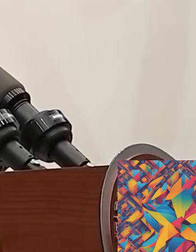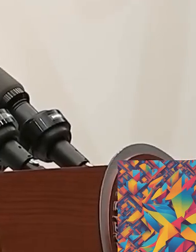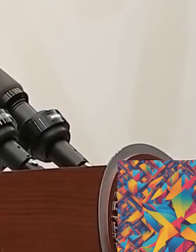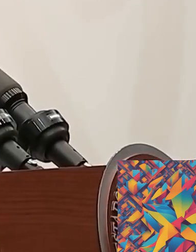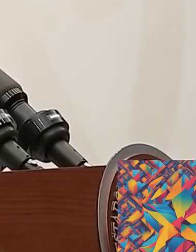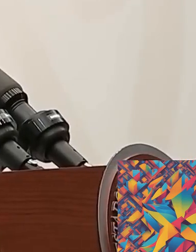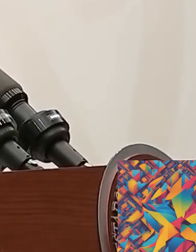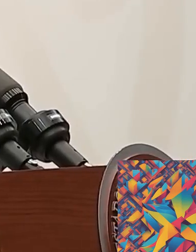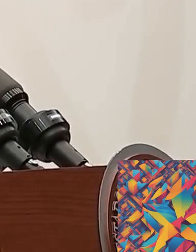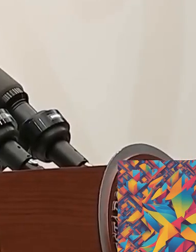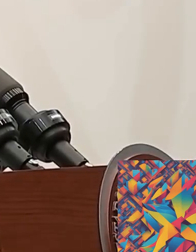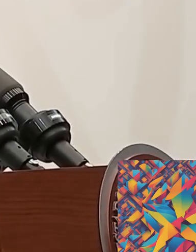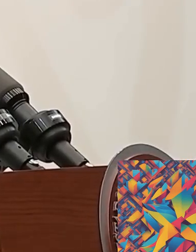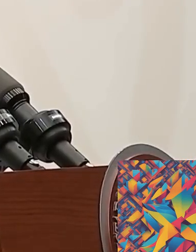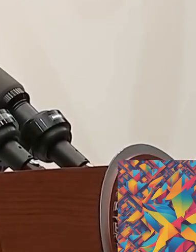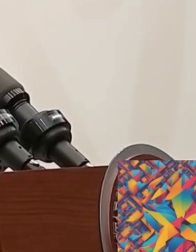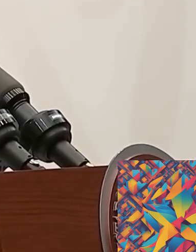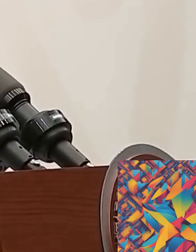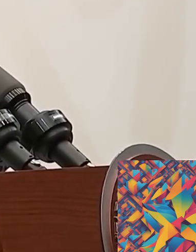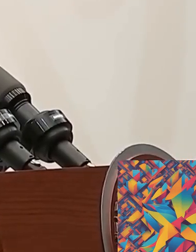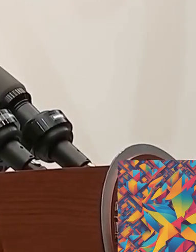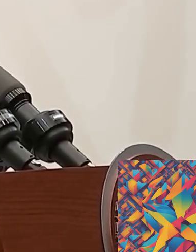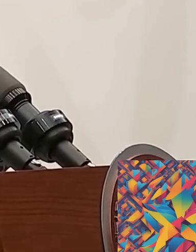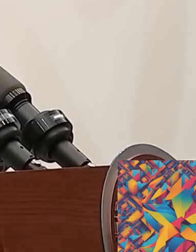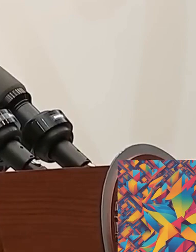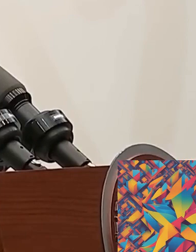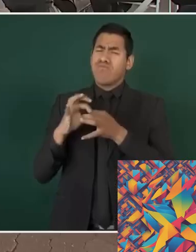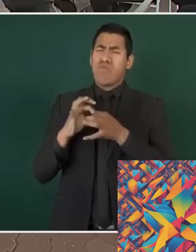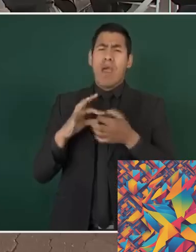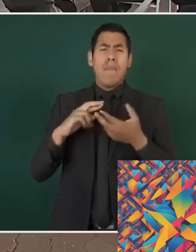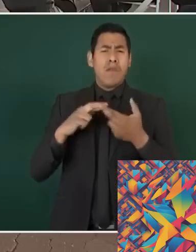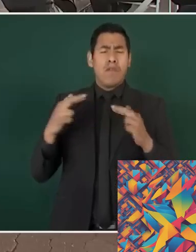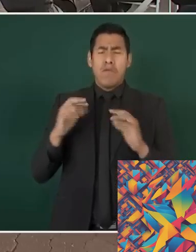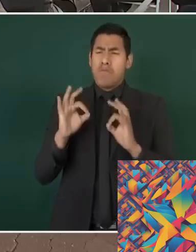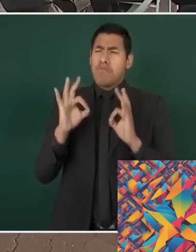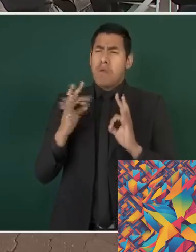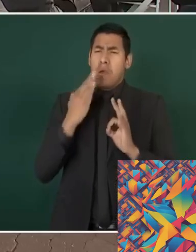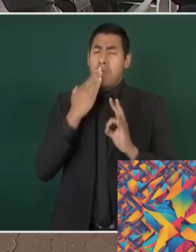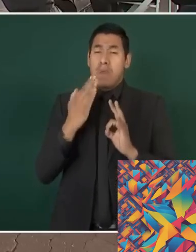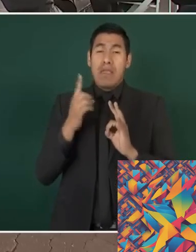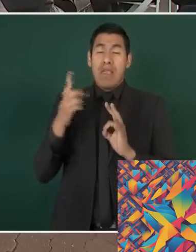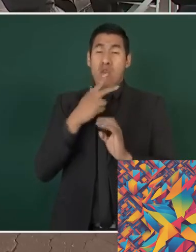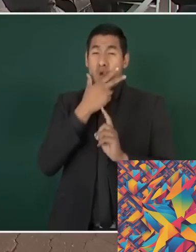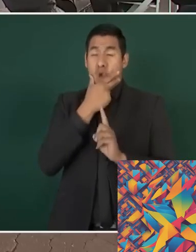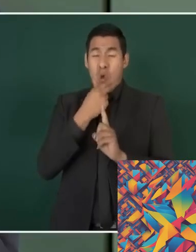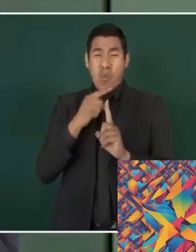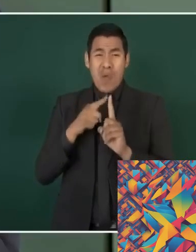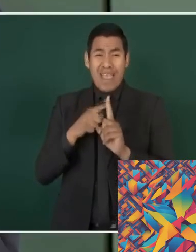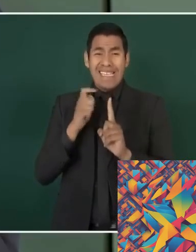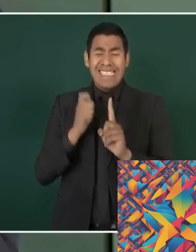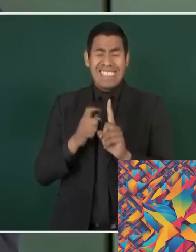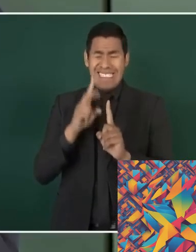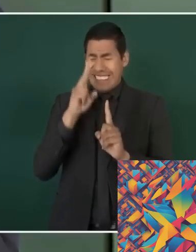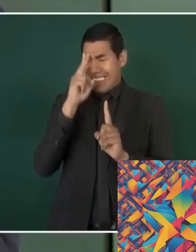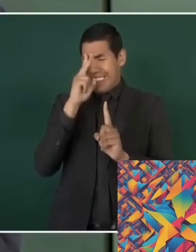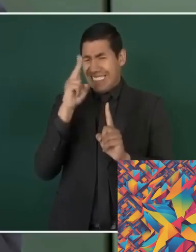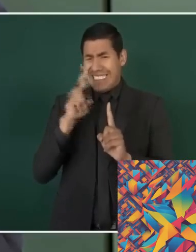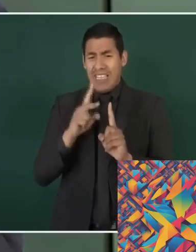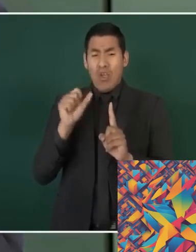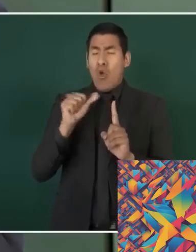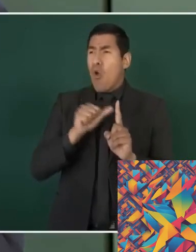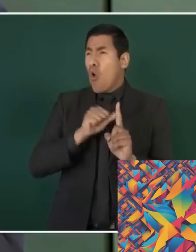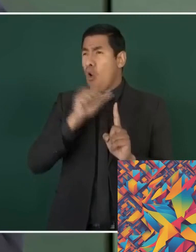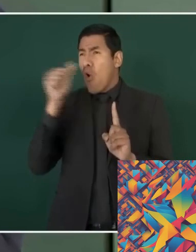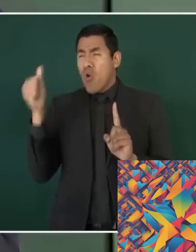laboral en Estados Unidos. Este descenso en el flujo migratorio es una muestra de lo que se puede lograr cuando se trabaja con empatía,